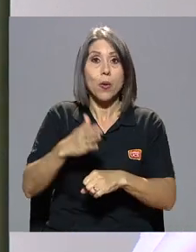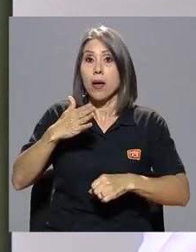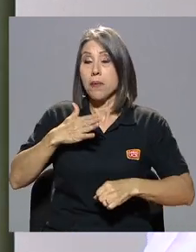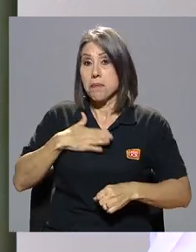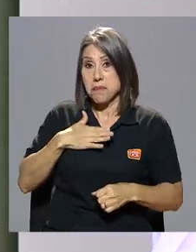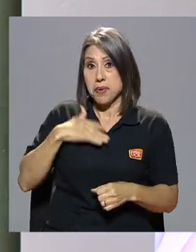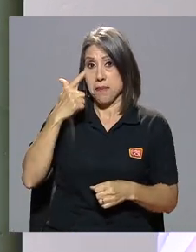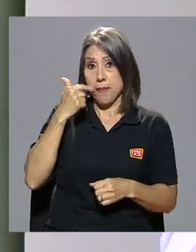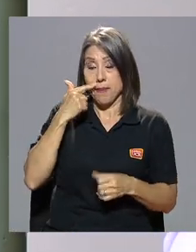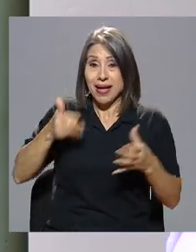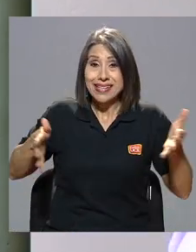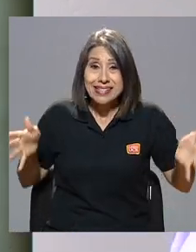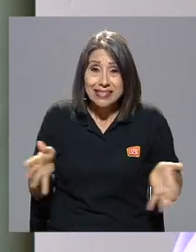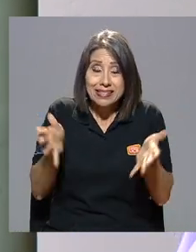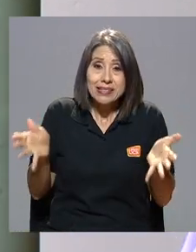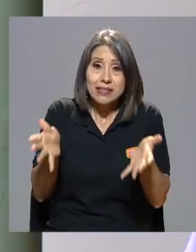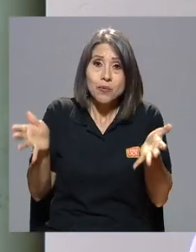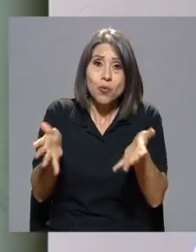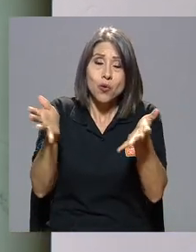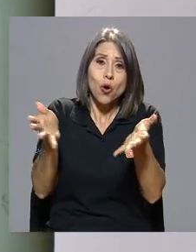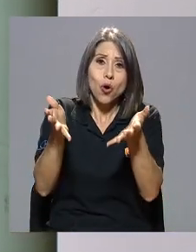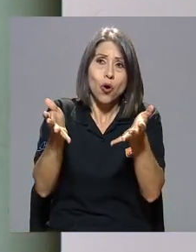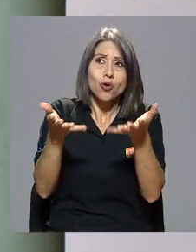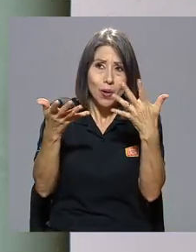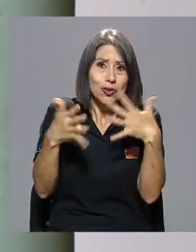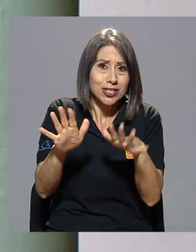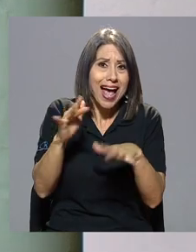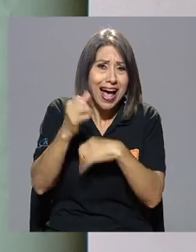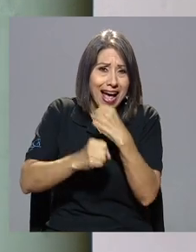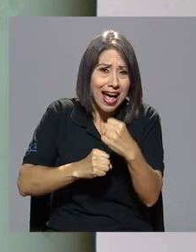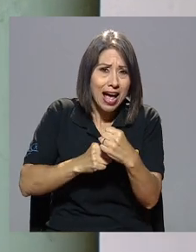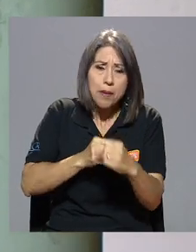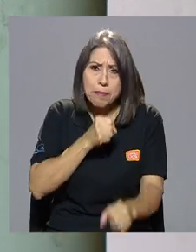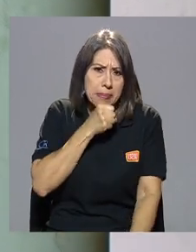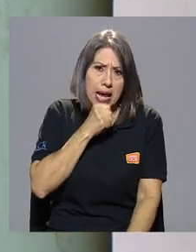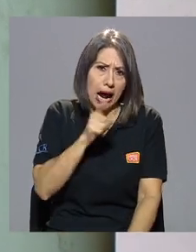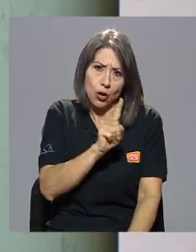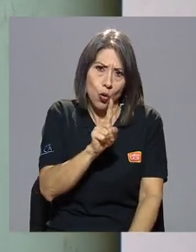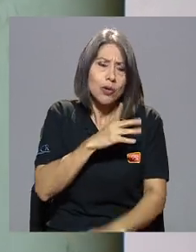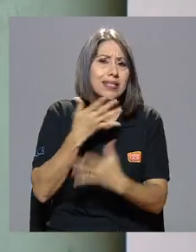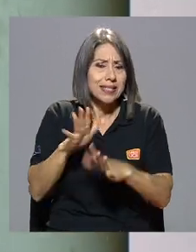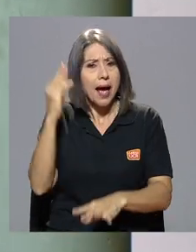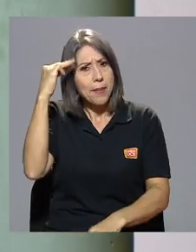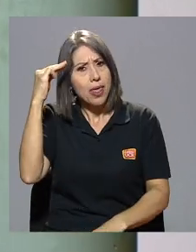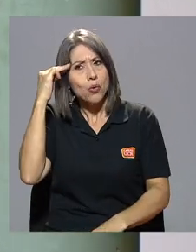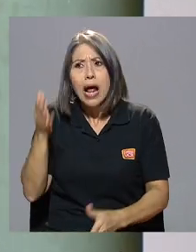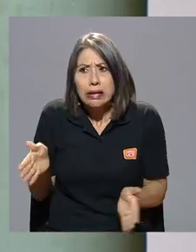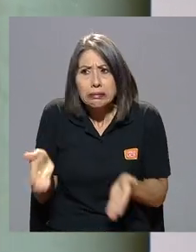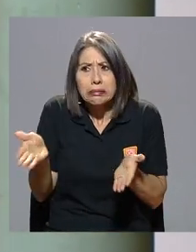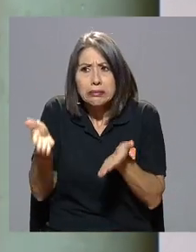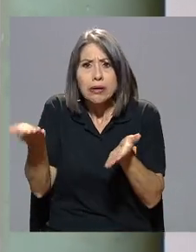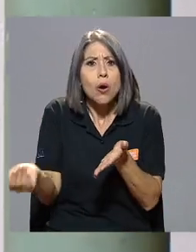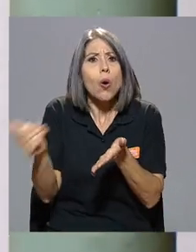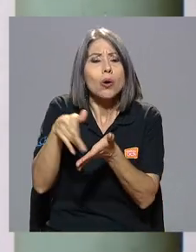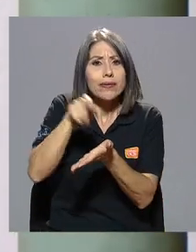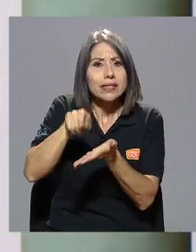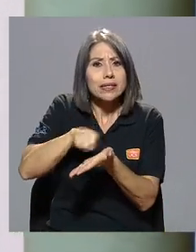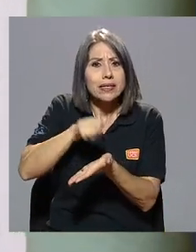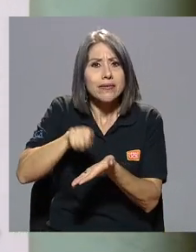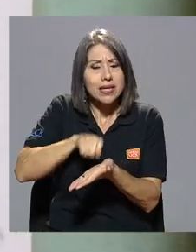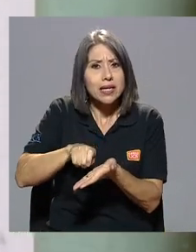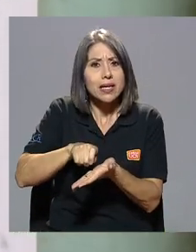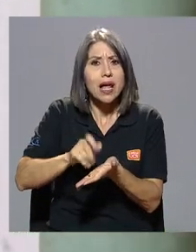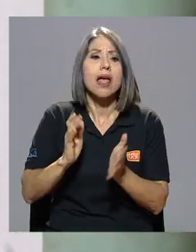ya, la estimuló, no vieja, pero ya madura, para que volviera a escribir. Y dejó